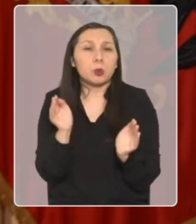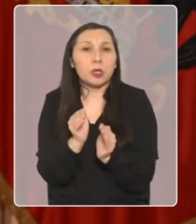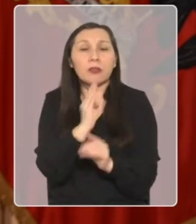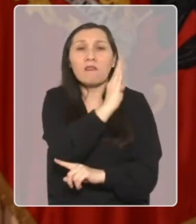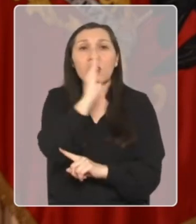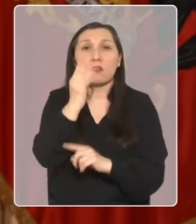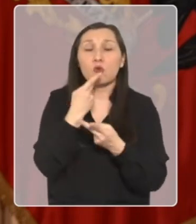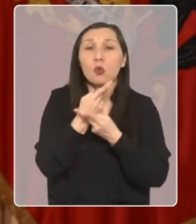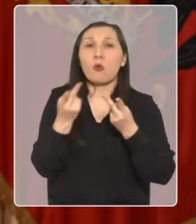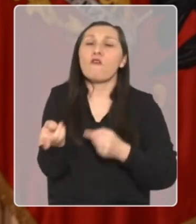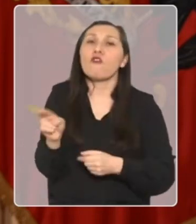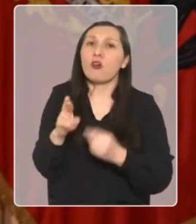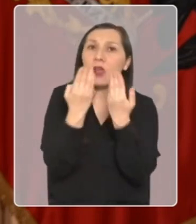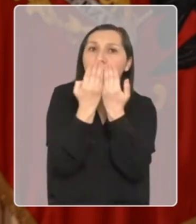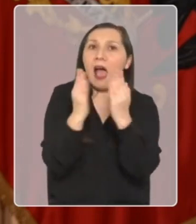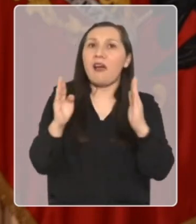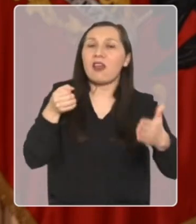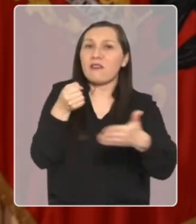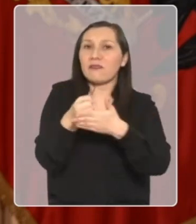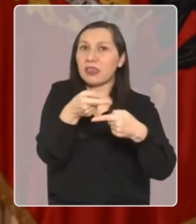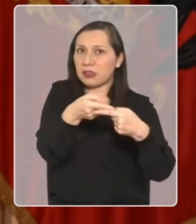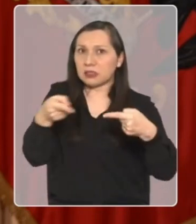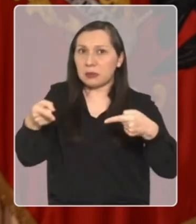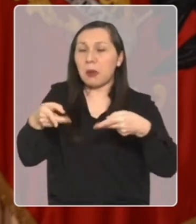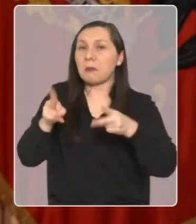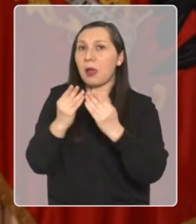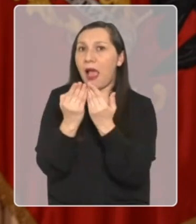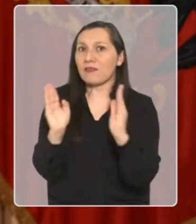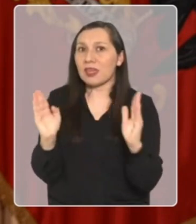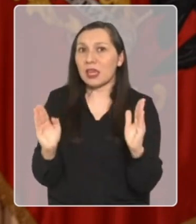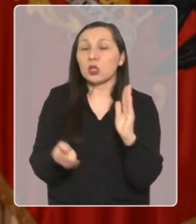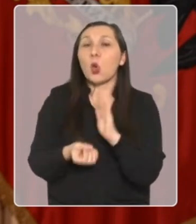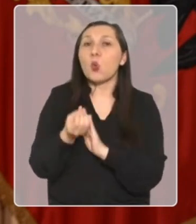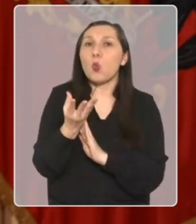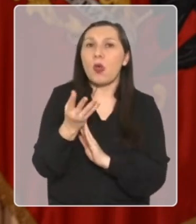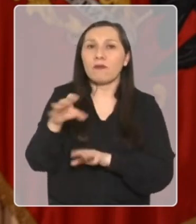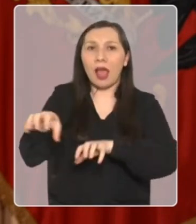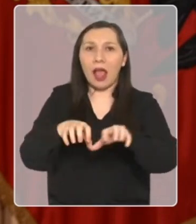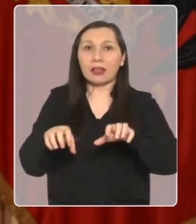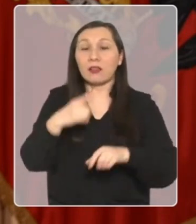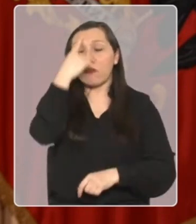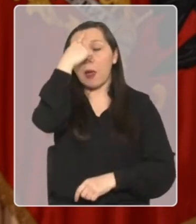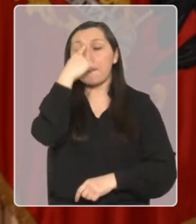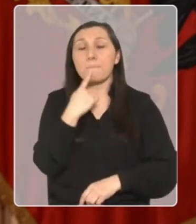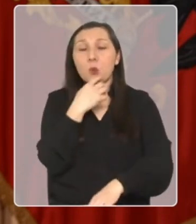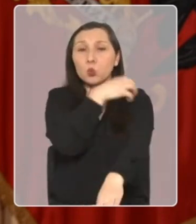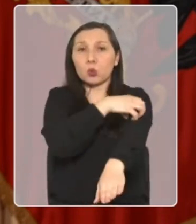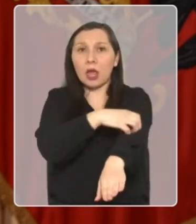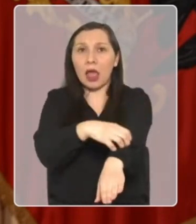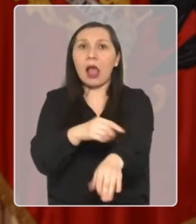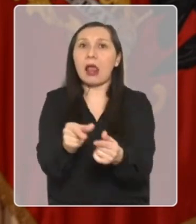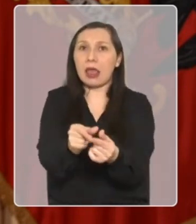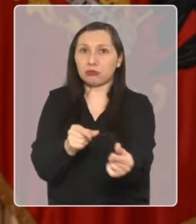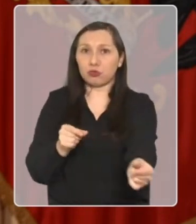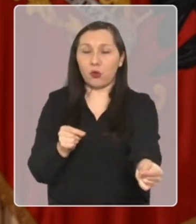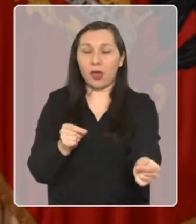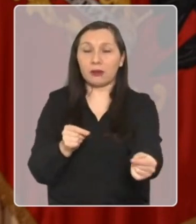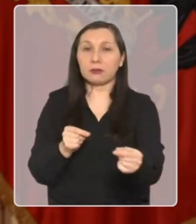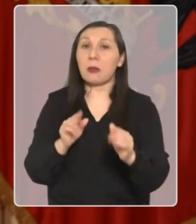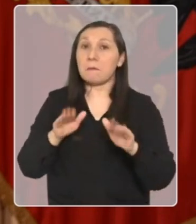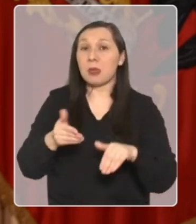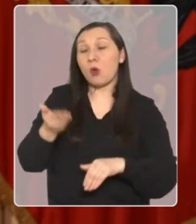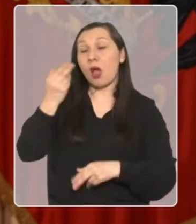pequeñas. Las bibliotecas públicas volverán a abrir durante los fines de semana e incorporaremos nuevas actividades en los museos regionales y